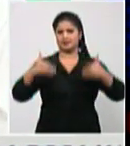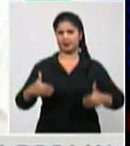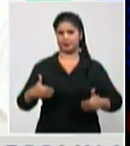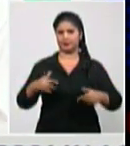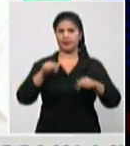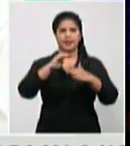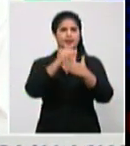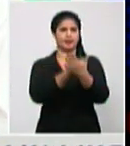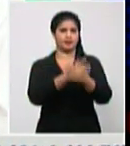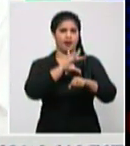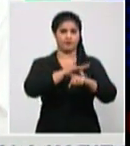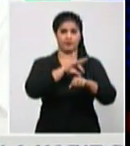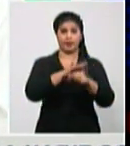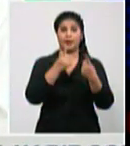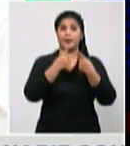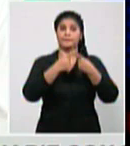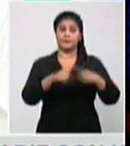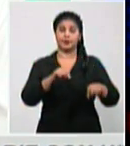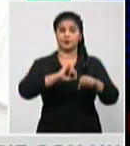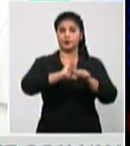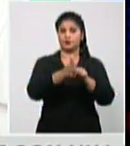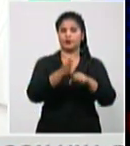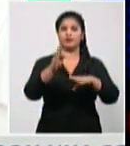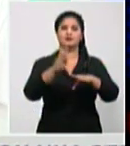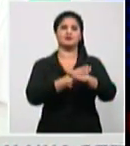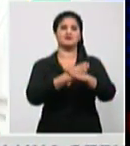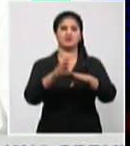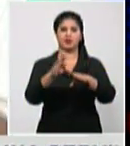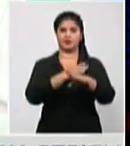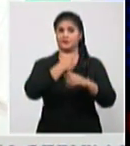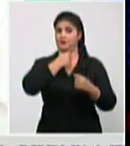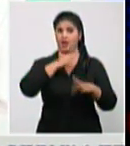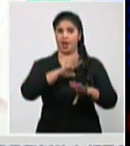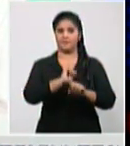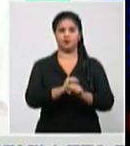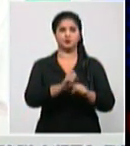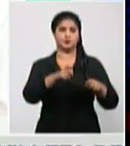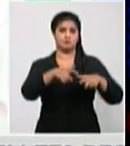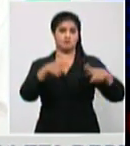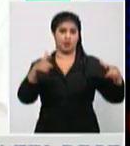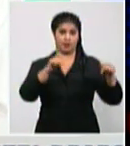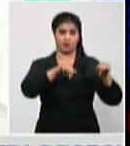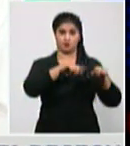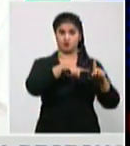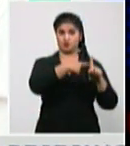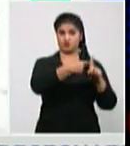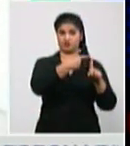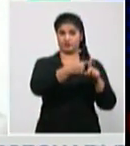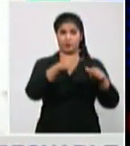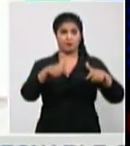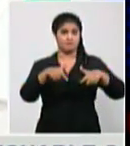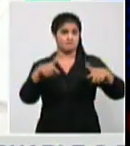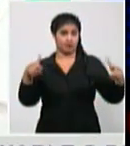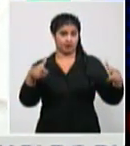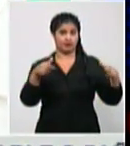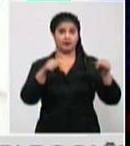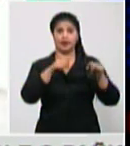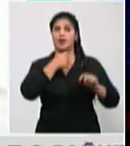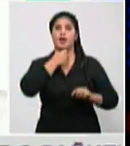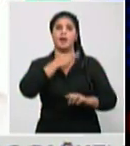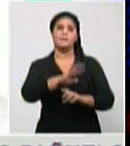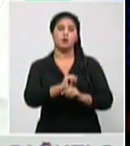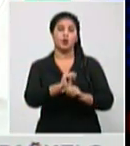enfermedad no y si yo incremento el número de casos pues la posibilidad de tener más críticos